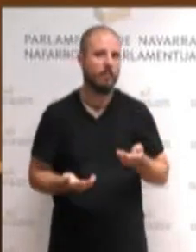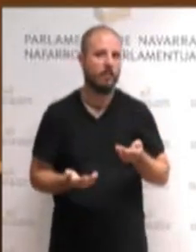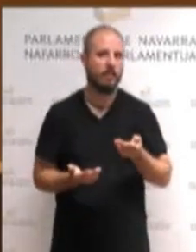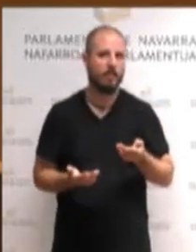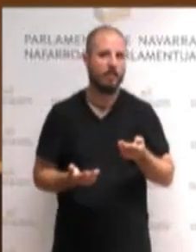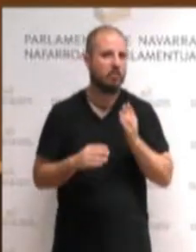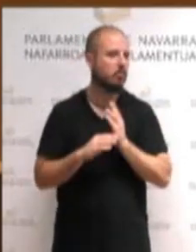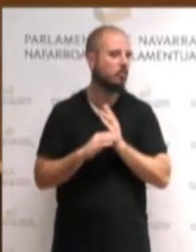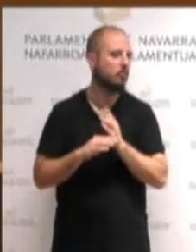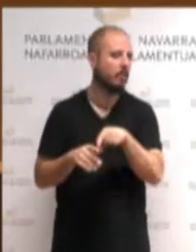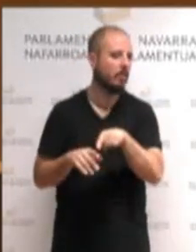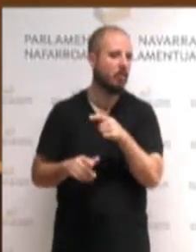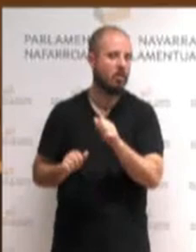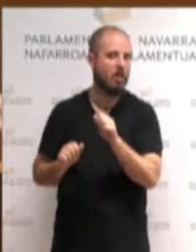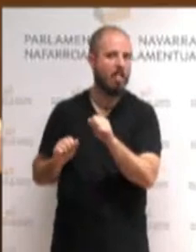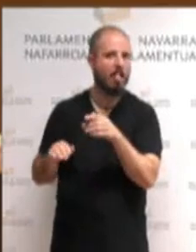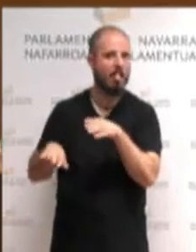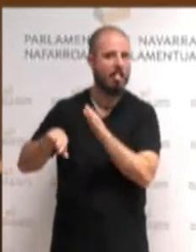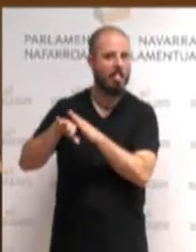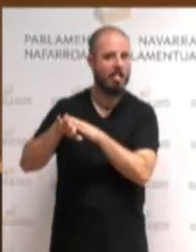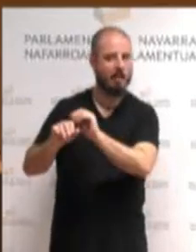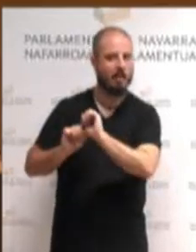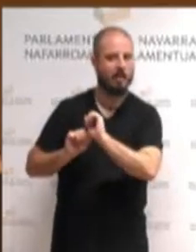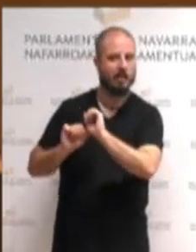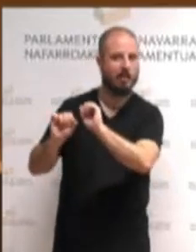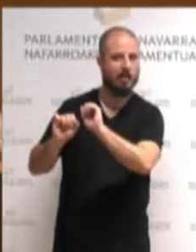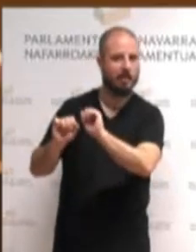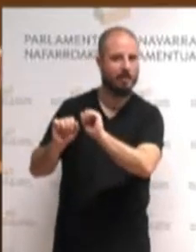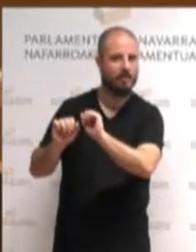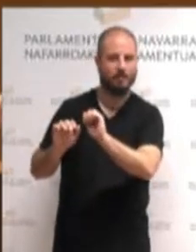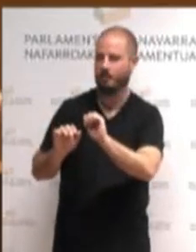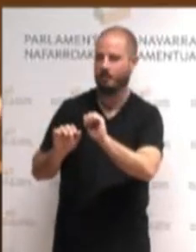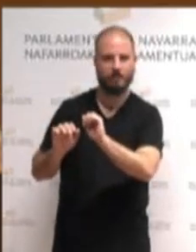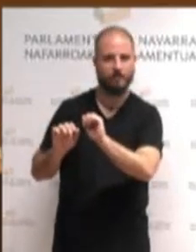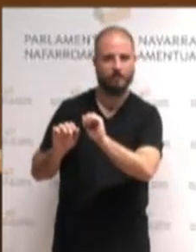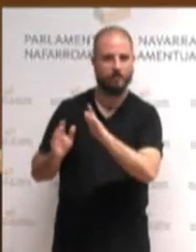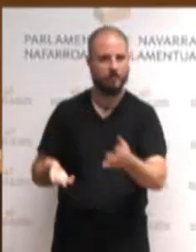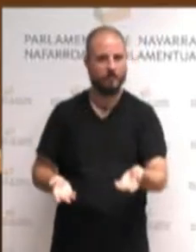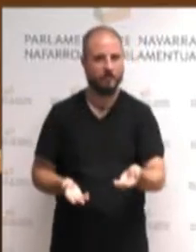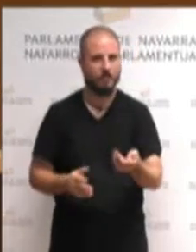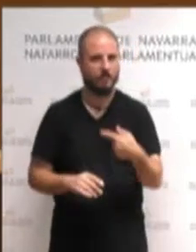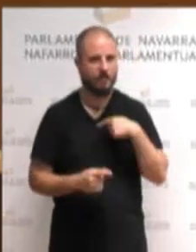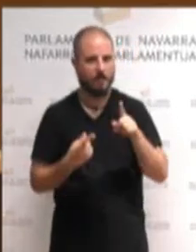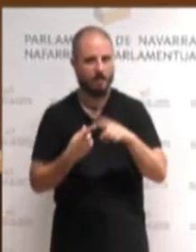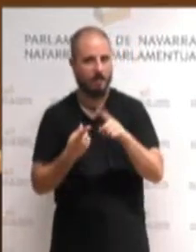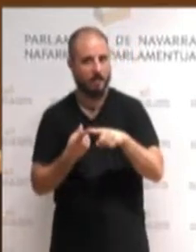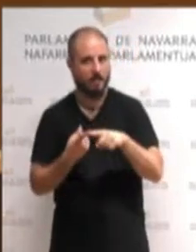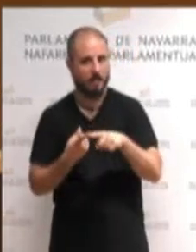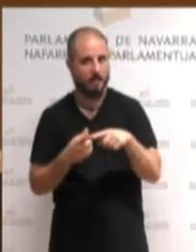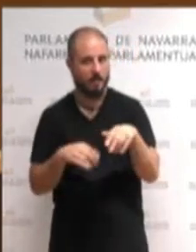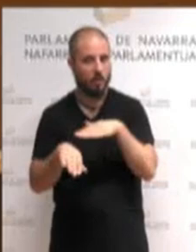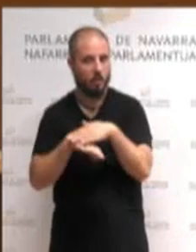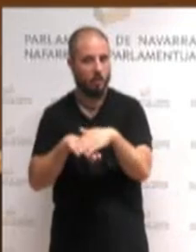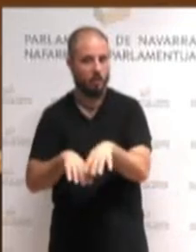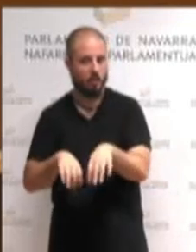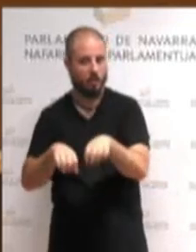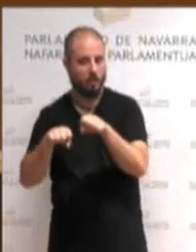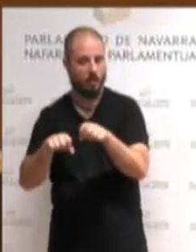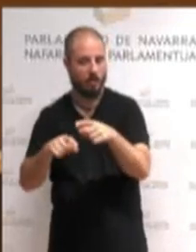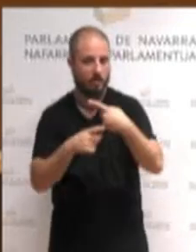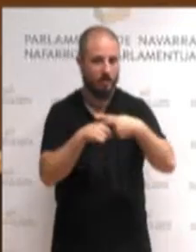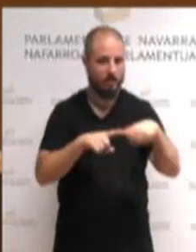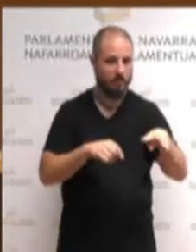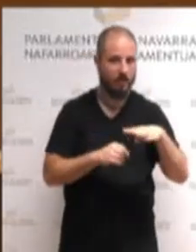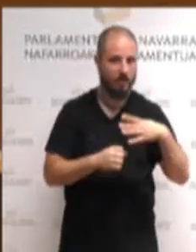con cerrar el paso a las derechas. Como ya he dicho antes, una cosa es la investidura y otra la legislatura.